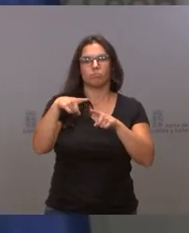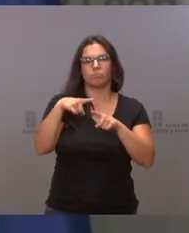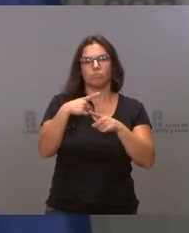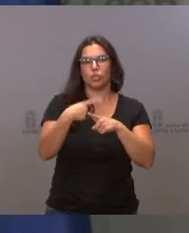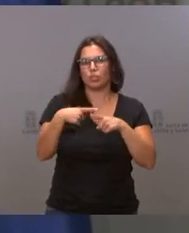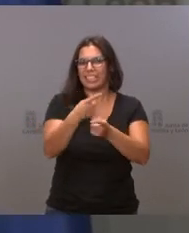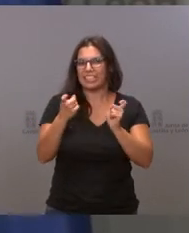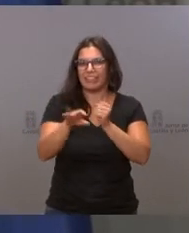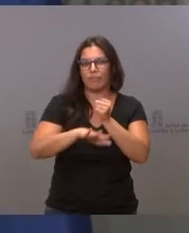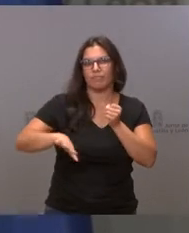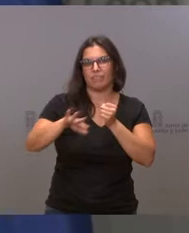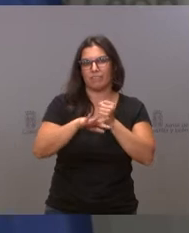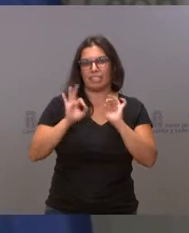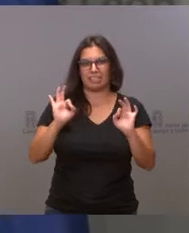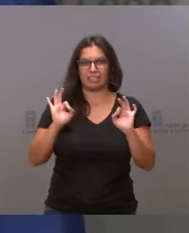necesidad